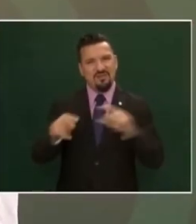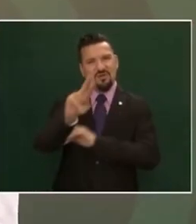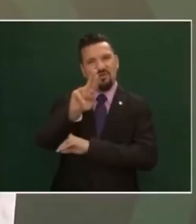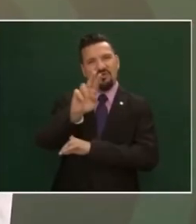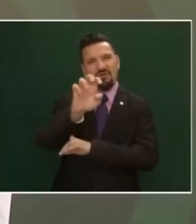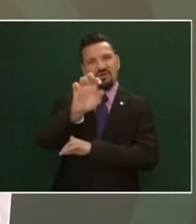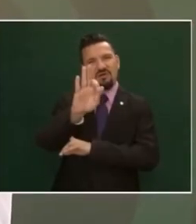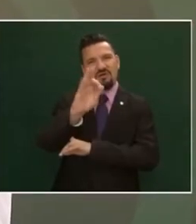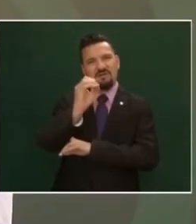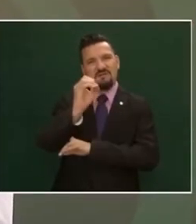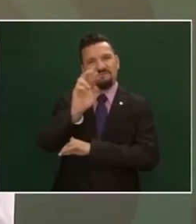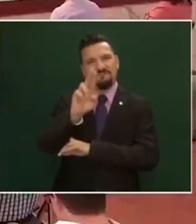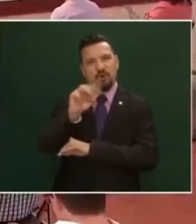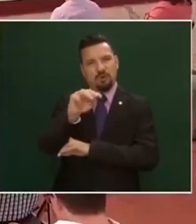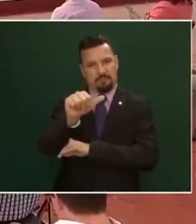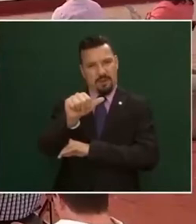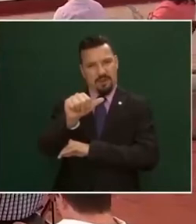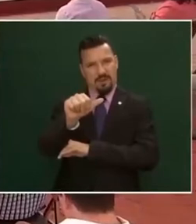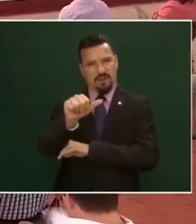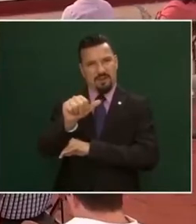de este señor ramos